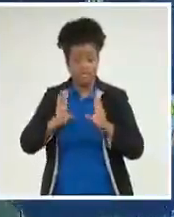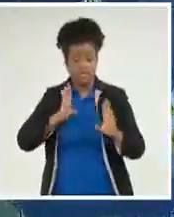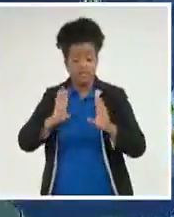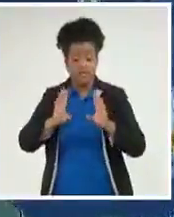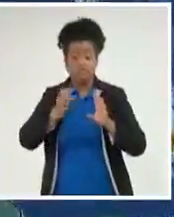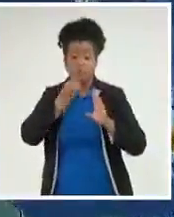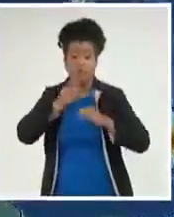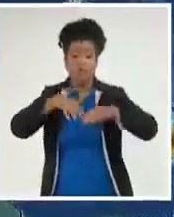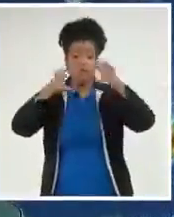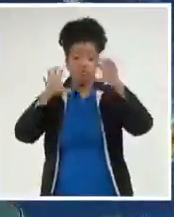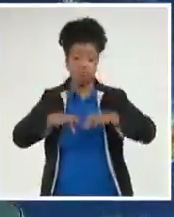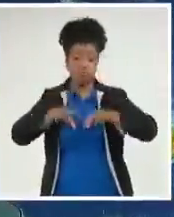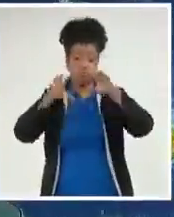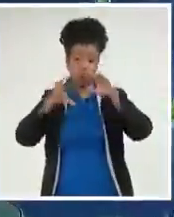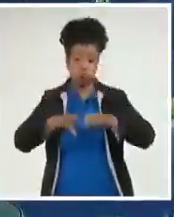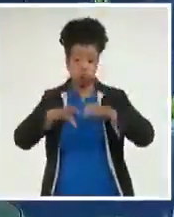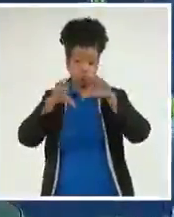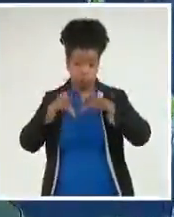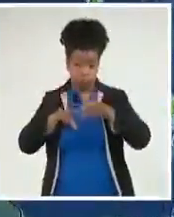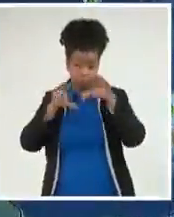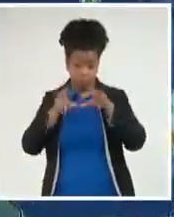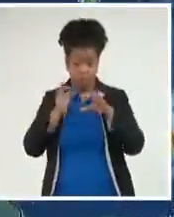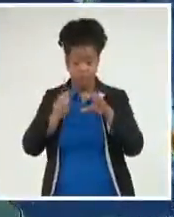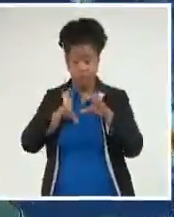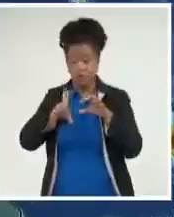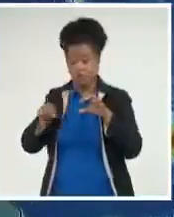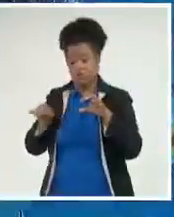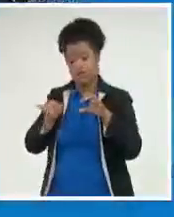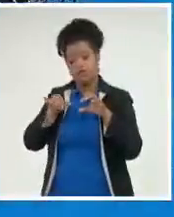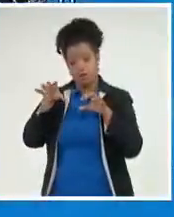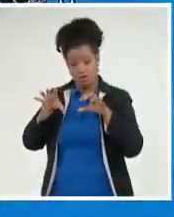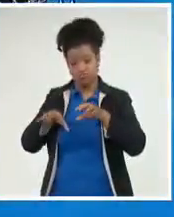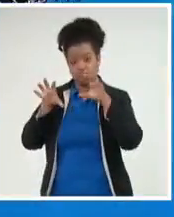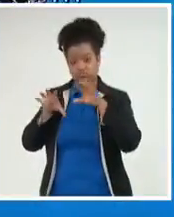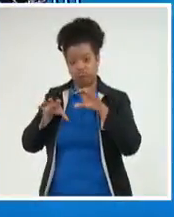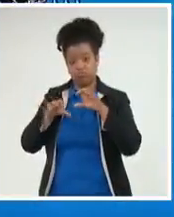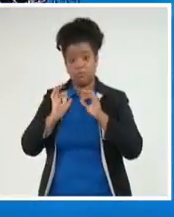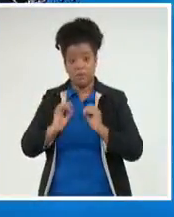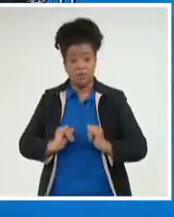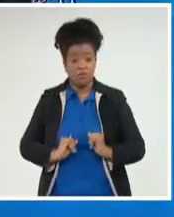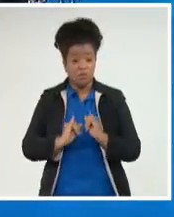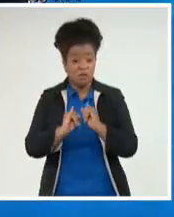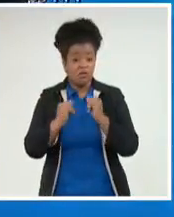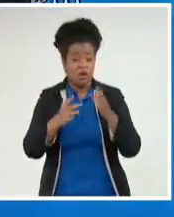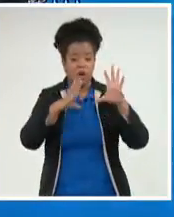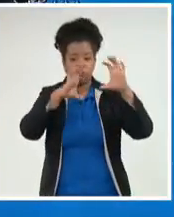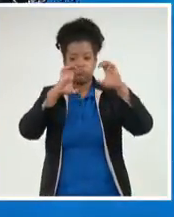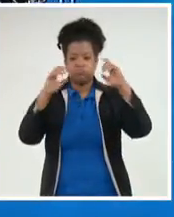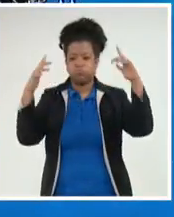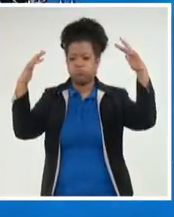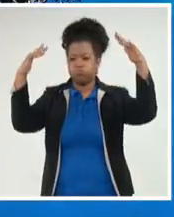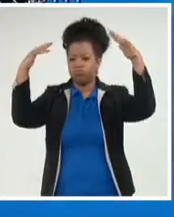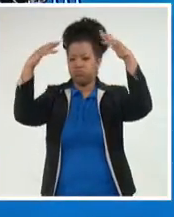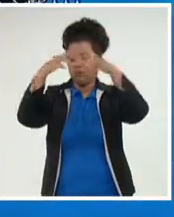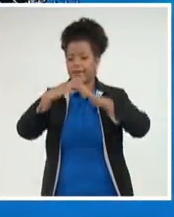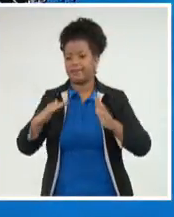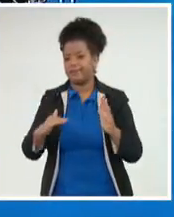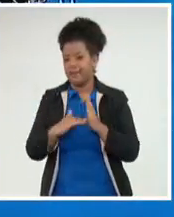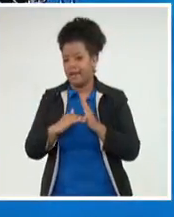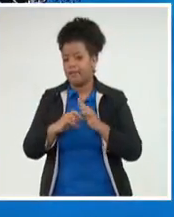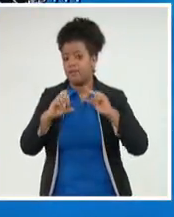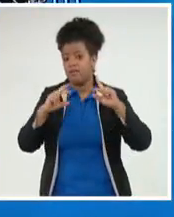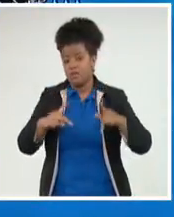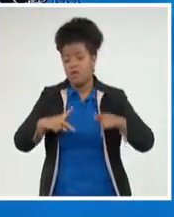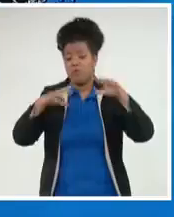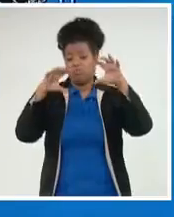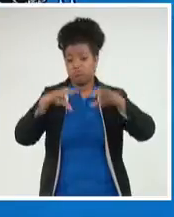numerosas las lluvias y hacia occidente, hacia el interior y sur. Por eso en el pronóstico estará mayormente nublada la tarde. Vuelve la actividad de chubascos